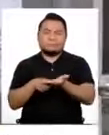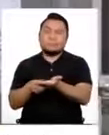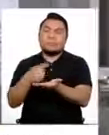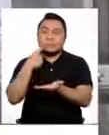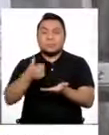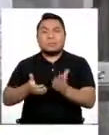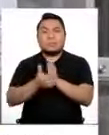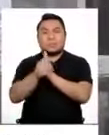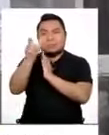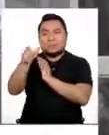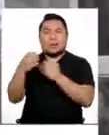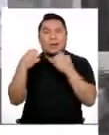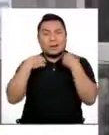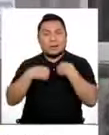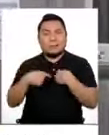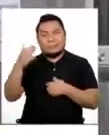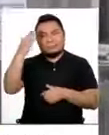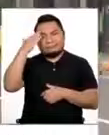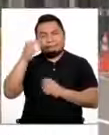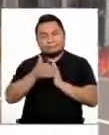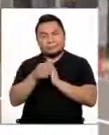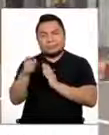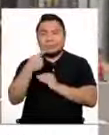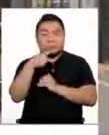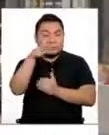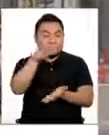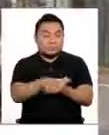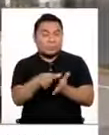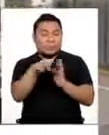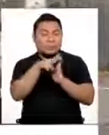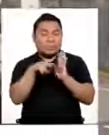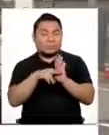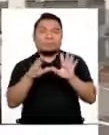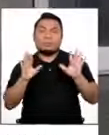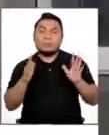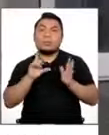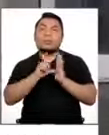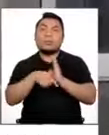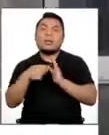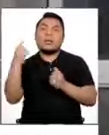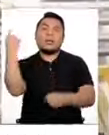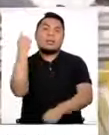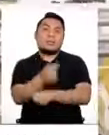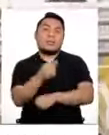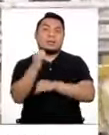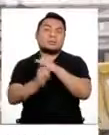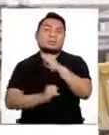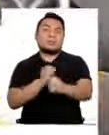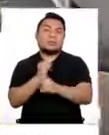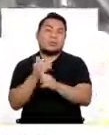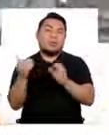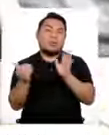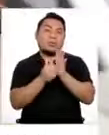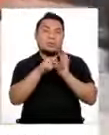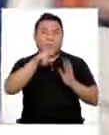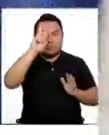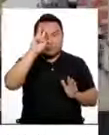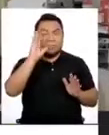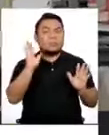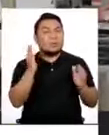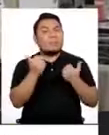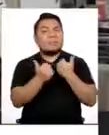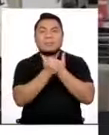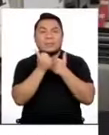en arbitrajes de inversión, Carlos Valderrama, indicó que la aprobación de esta norma generaría demandas internacionales contra el Estado peruano.